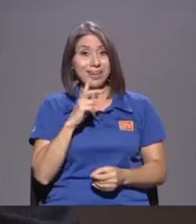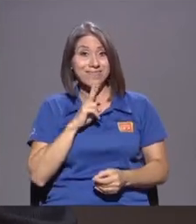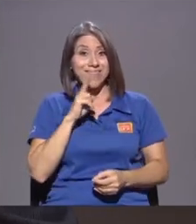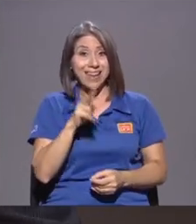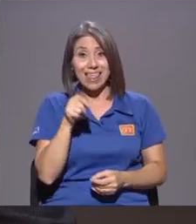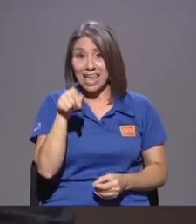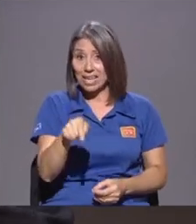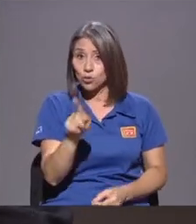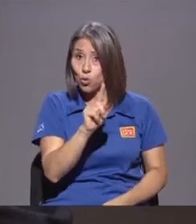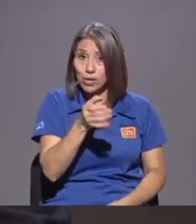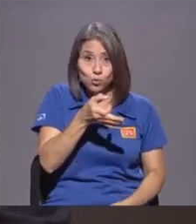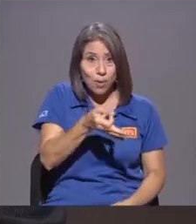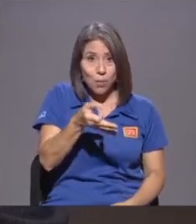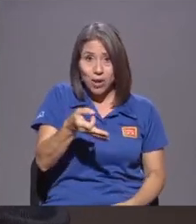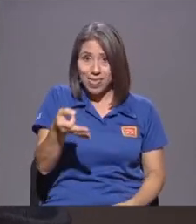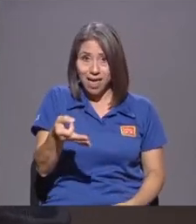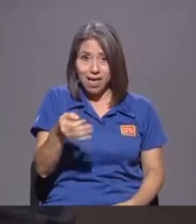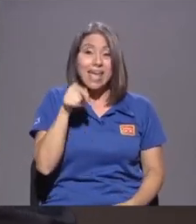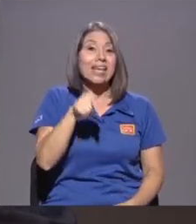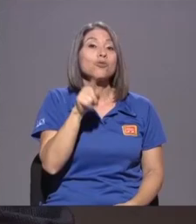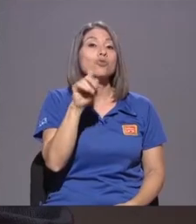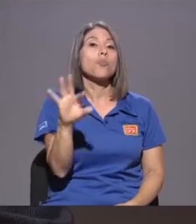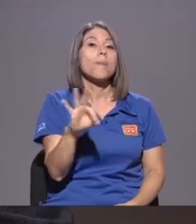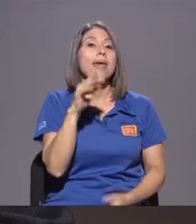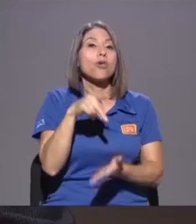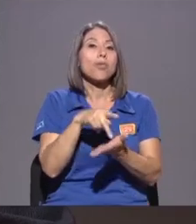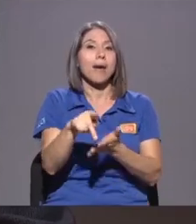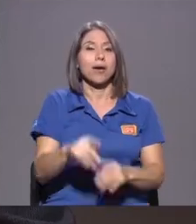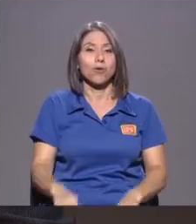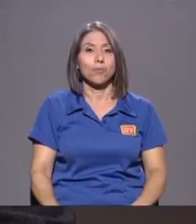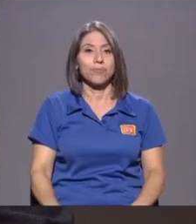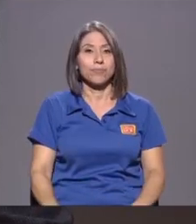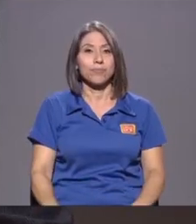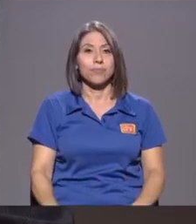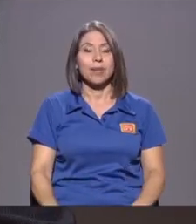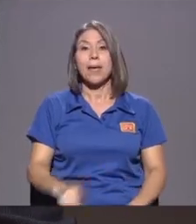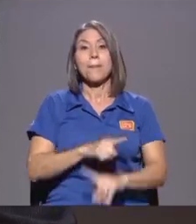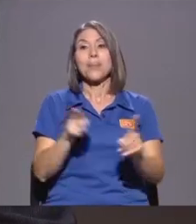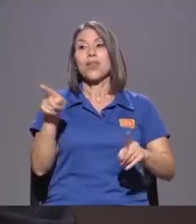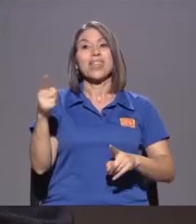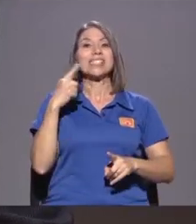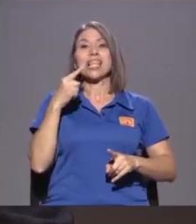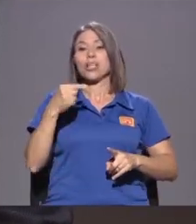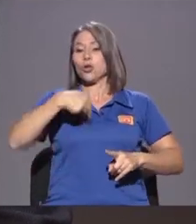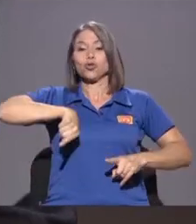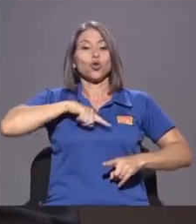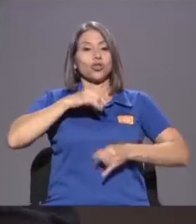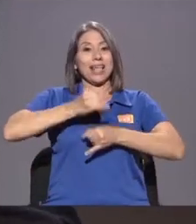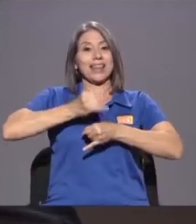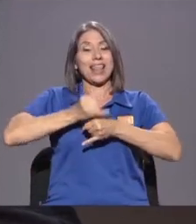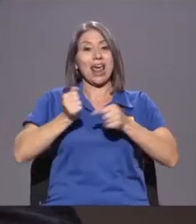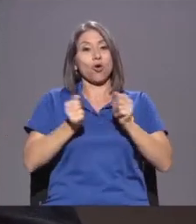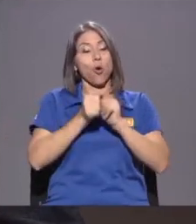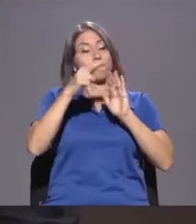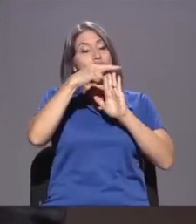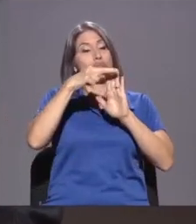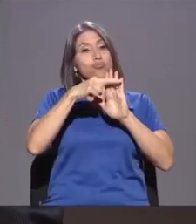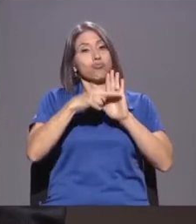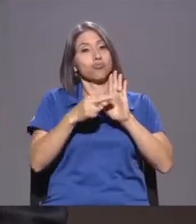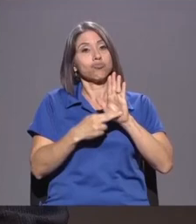No Es Un Medio De Pago No Soy No Quiero Verme Como Una Entidad Regulada Porque Soy Facebook